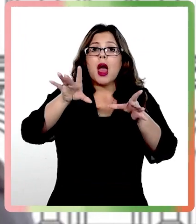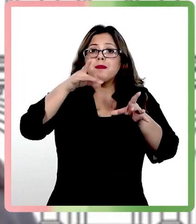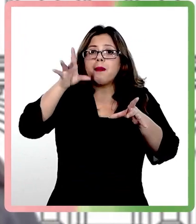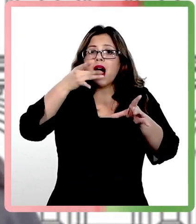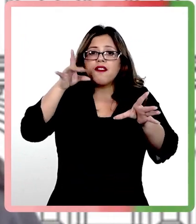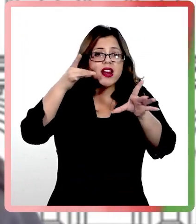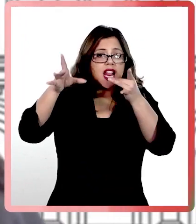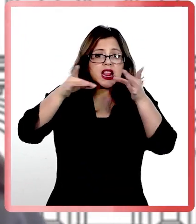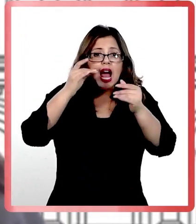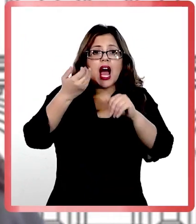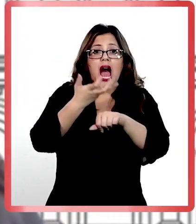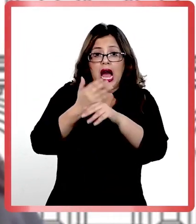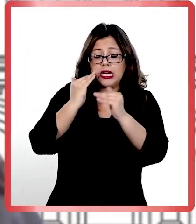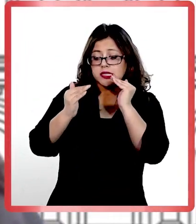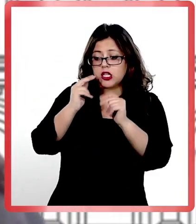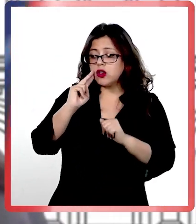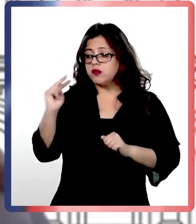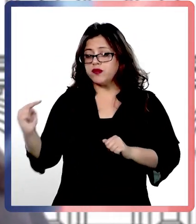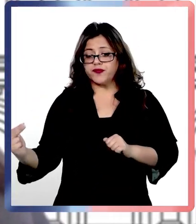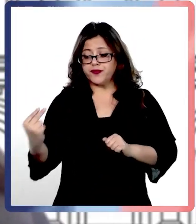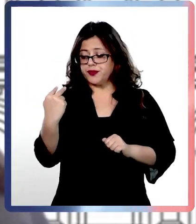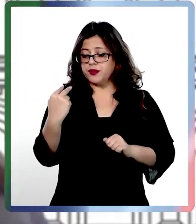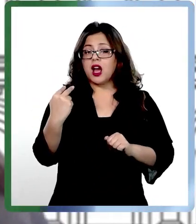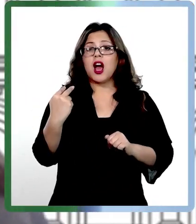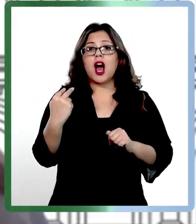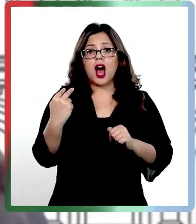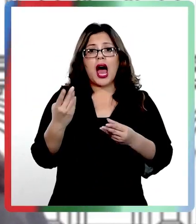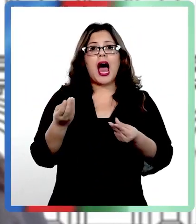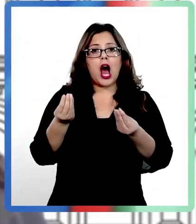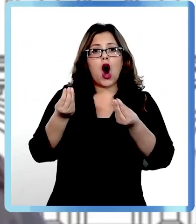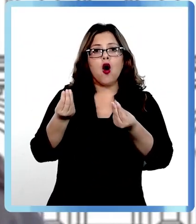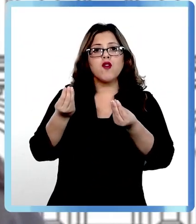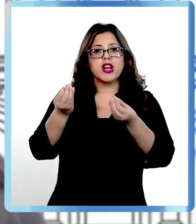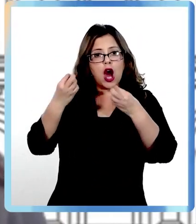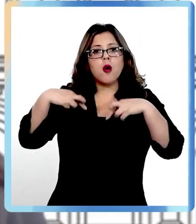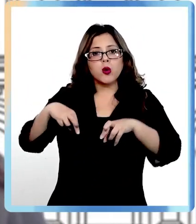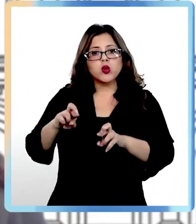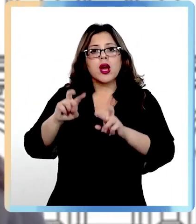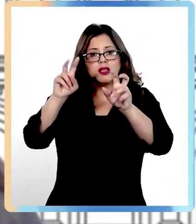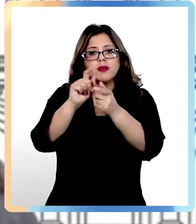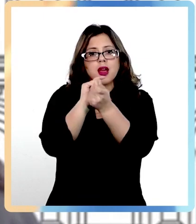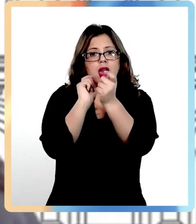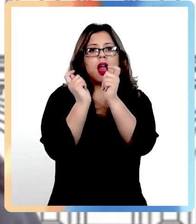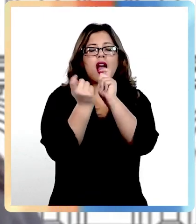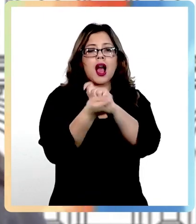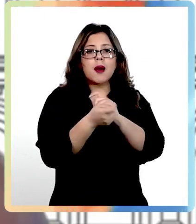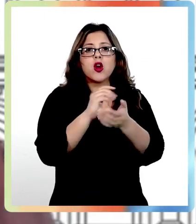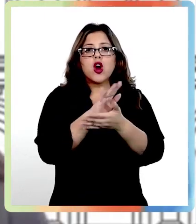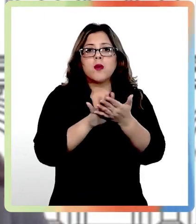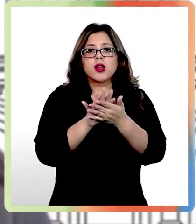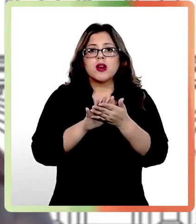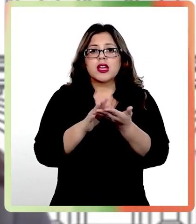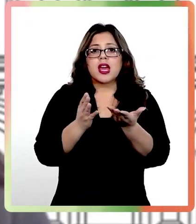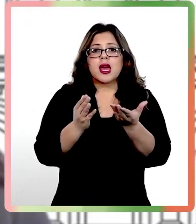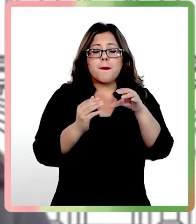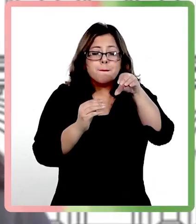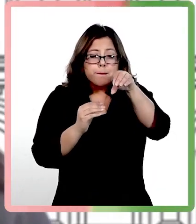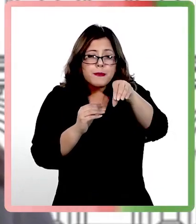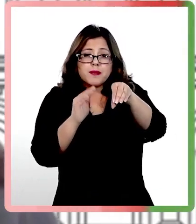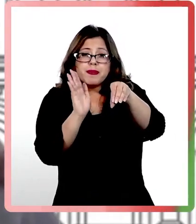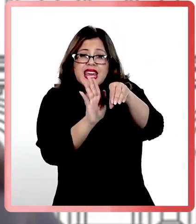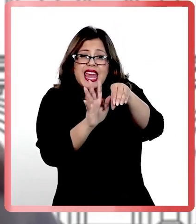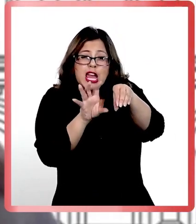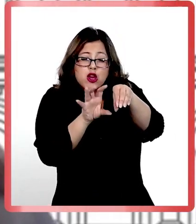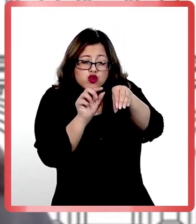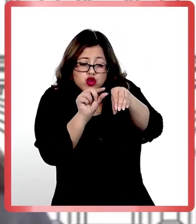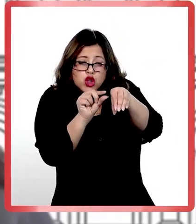montón de papas fritas y hay niños presentes, yo creo que es la buena oportunidad para hacer este cambio, en poner a lo mejor una presión chica de